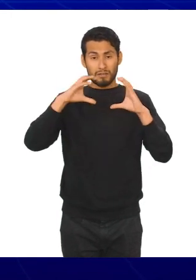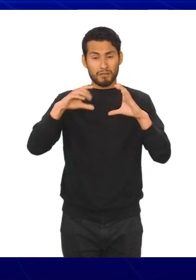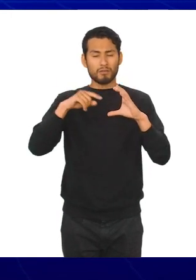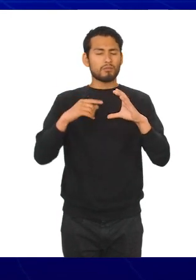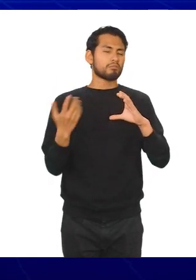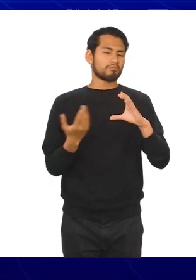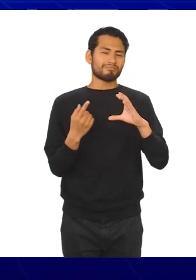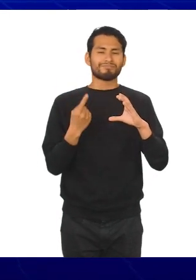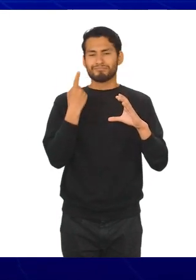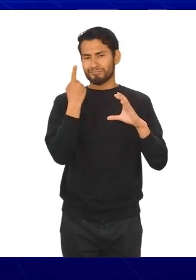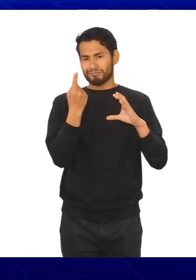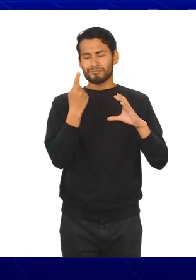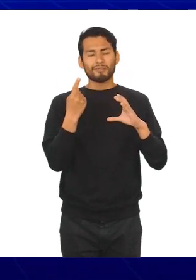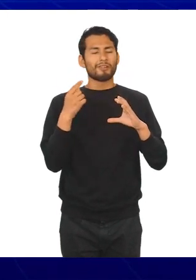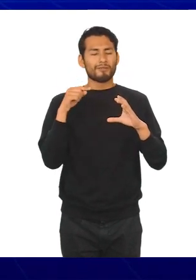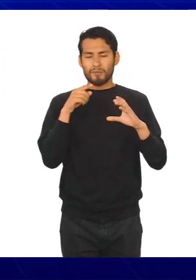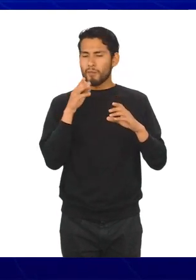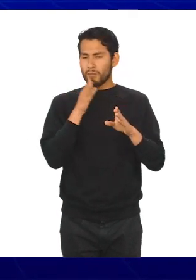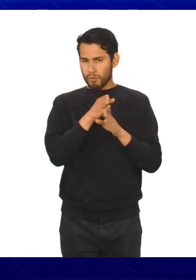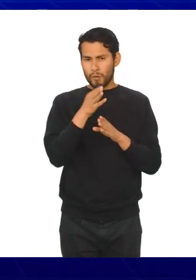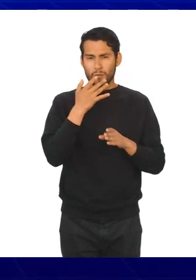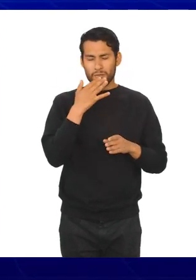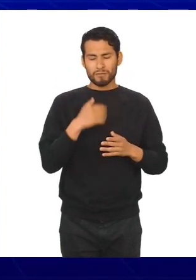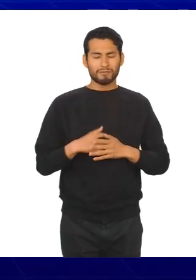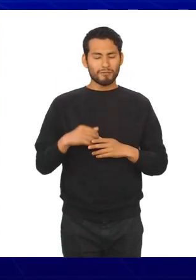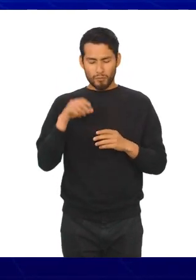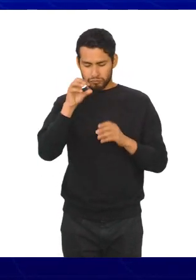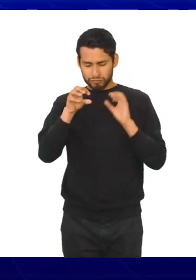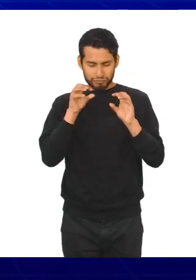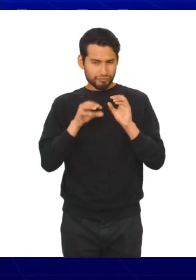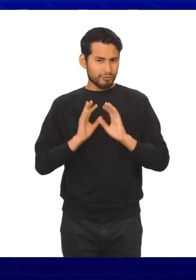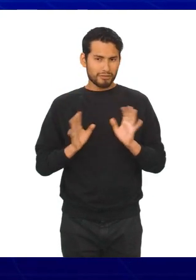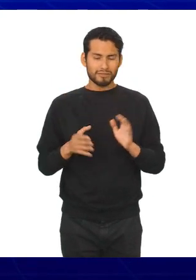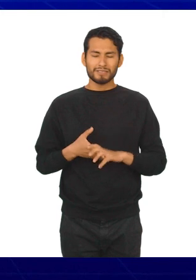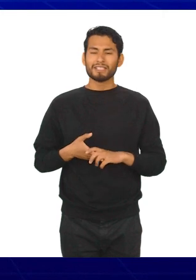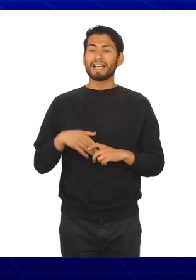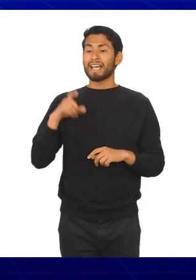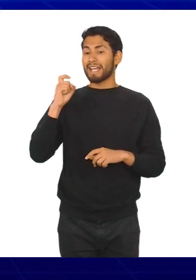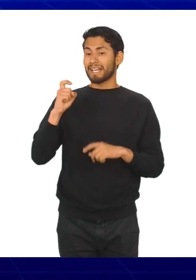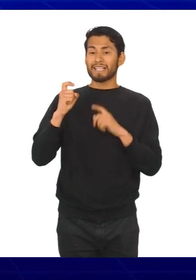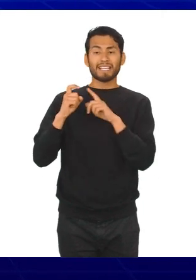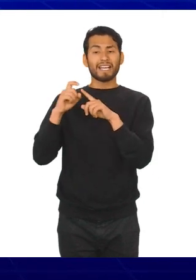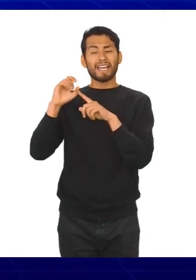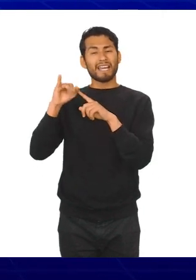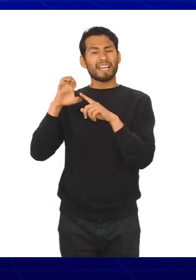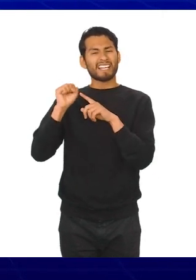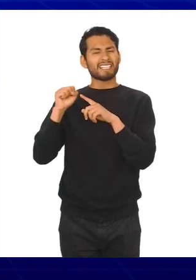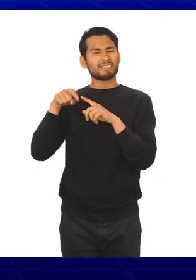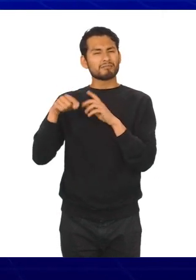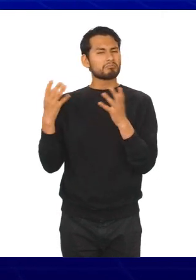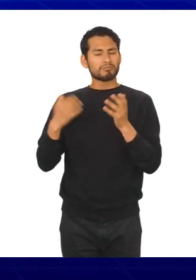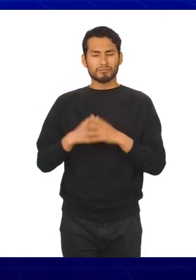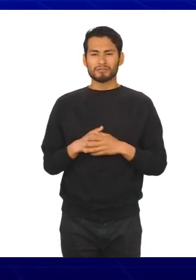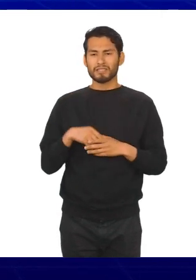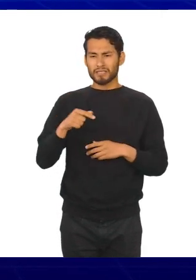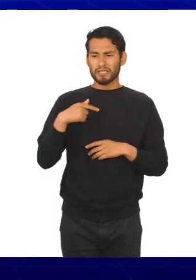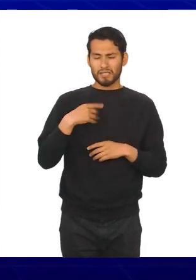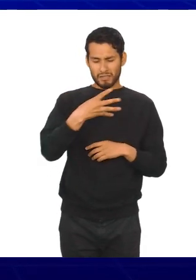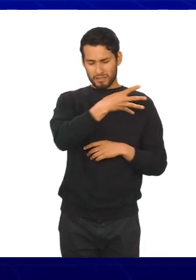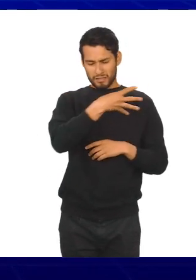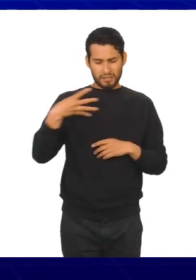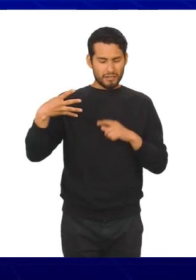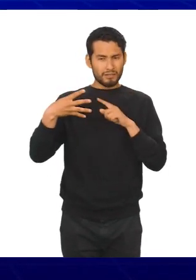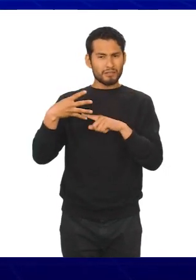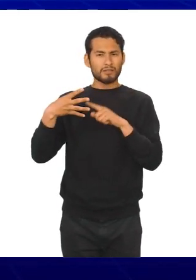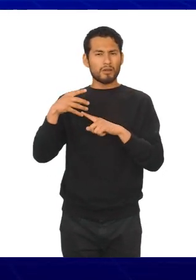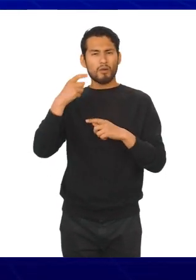pueden tener una serie de datos. En cuarto lugar, tenemos los ejes. Que no son otra cosa que las líneas que sirven como